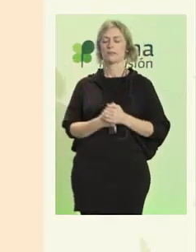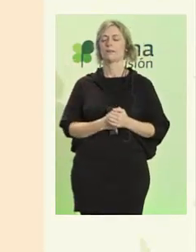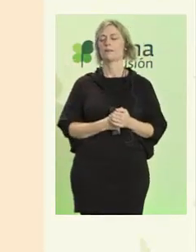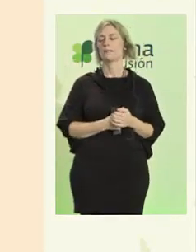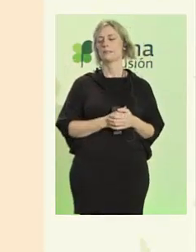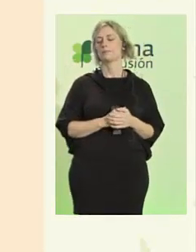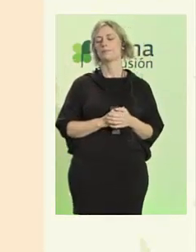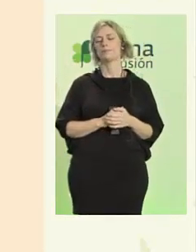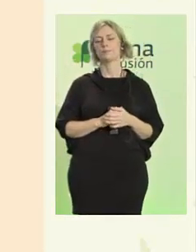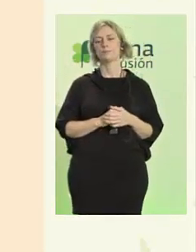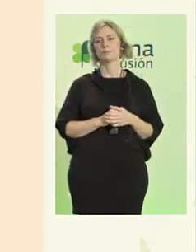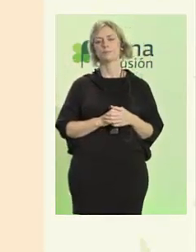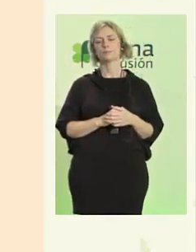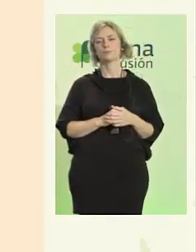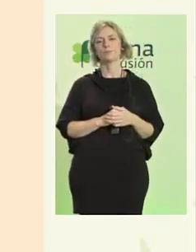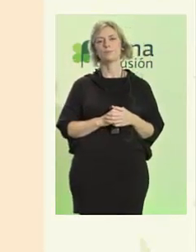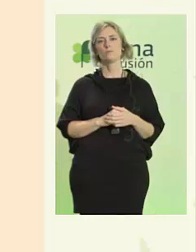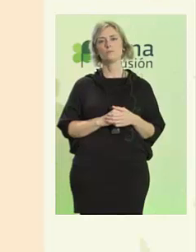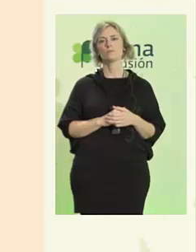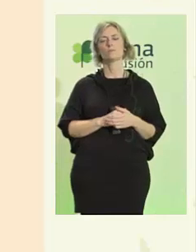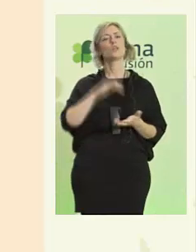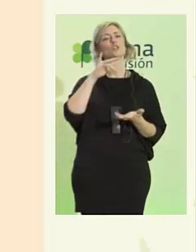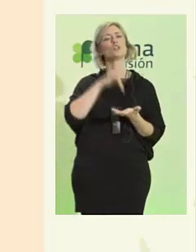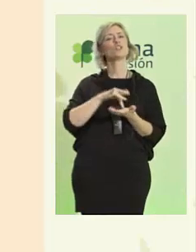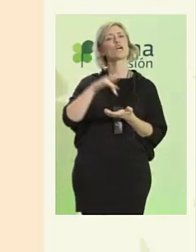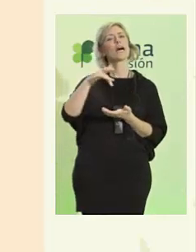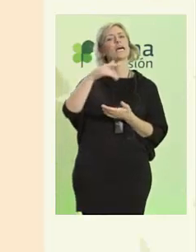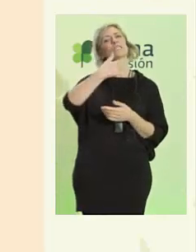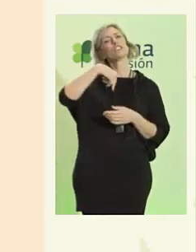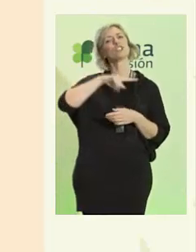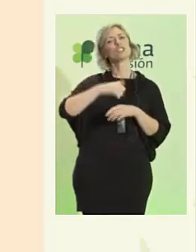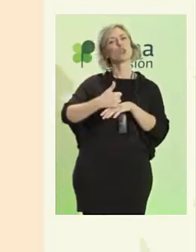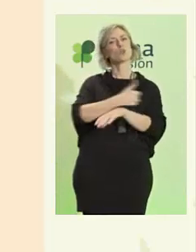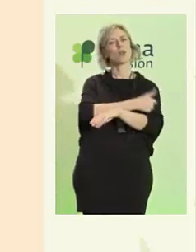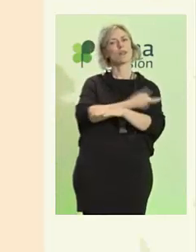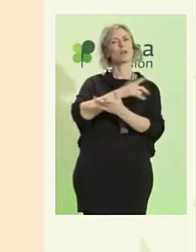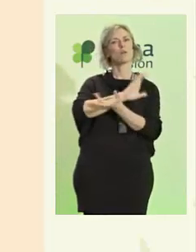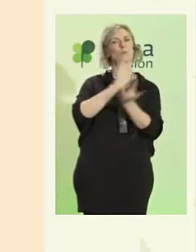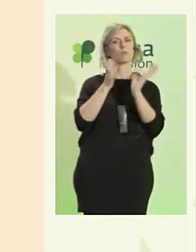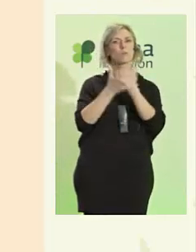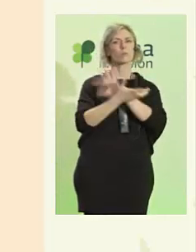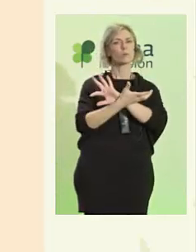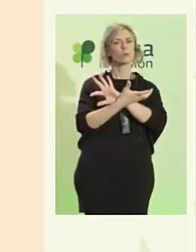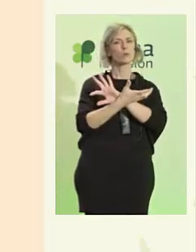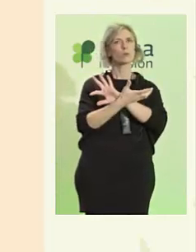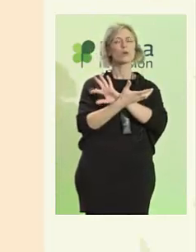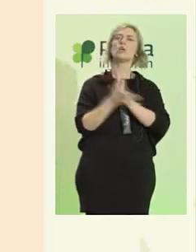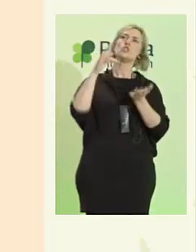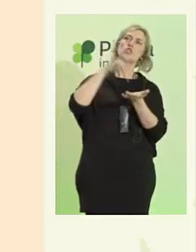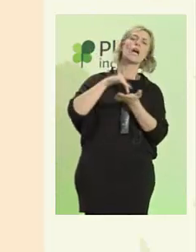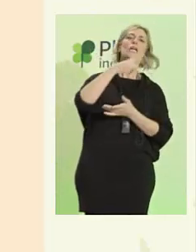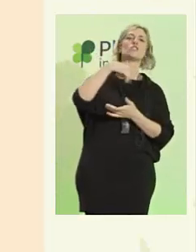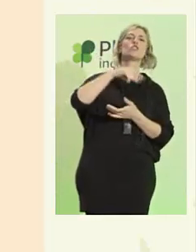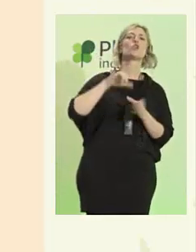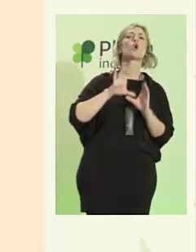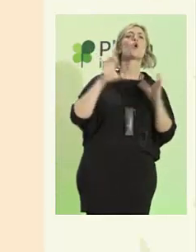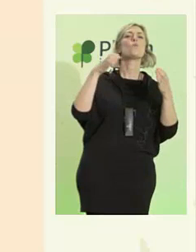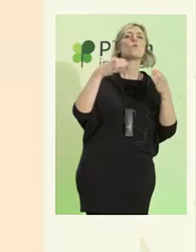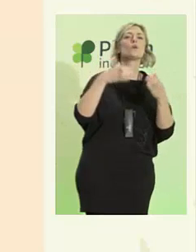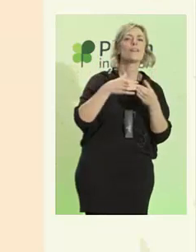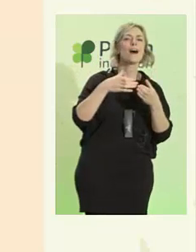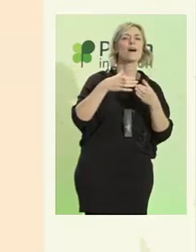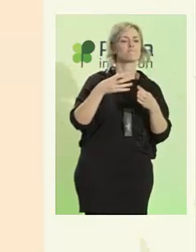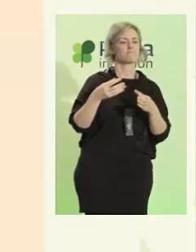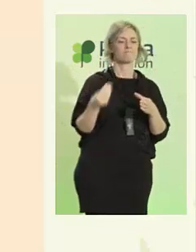Cuando nos convertimos en ciudadanos, cuando intentamos mejorar nuestra comunidad, en eso